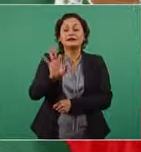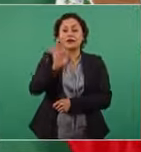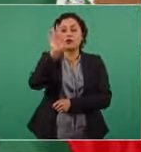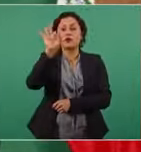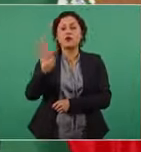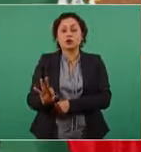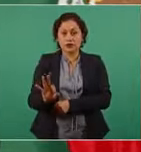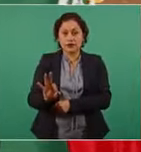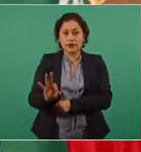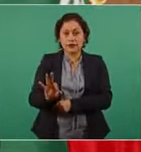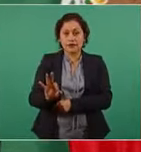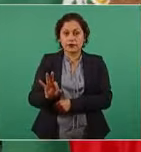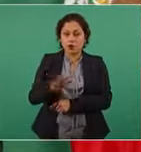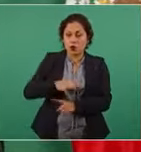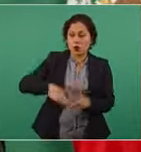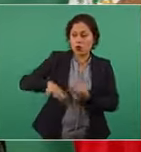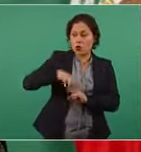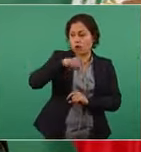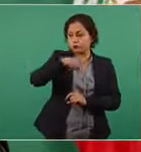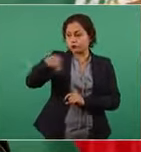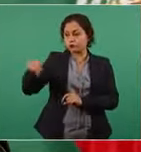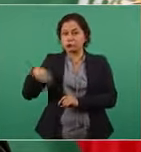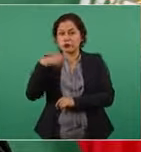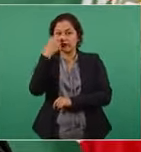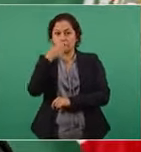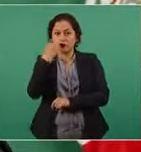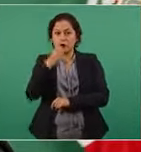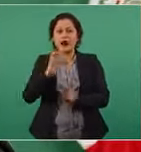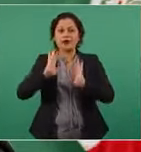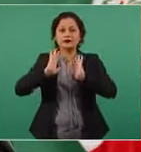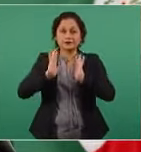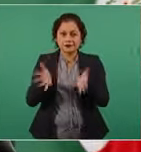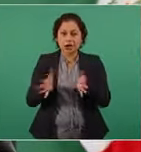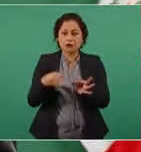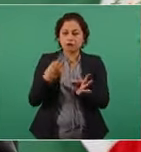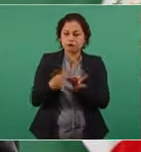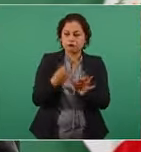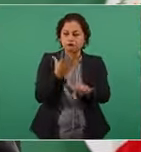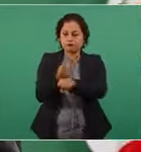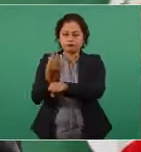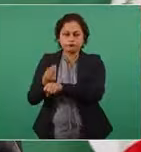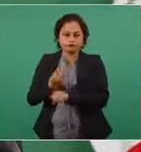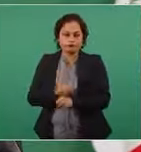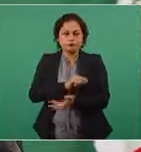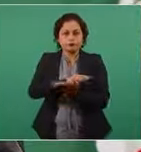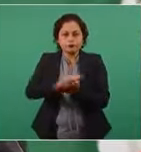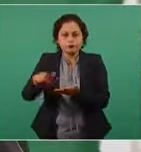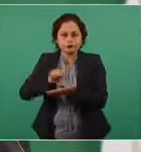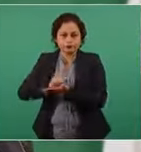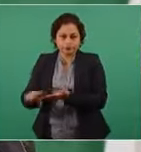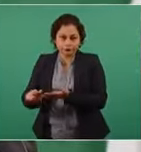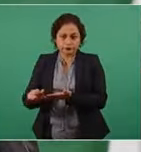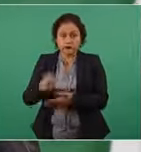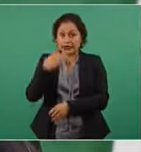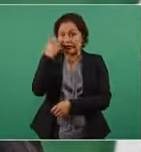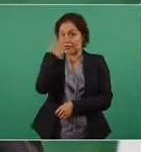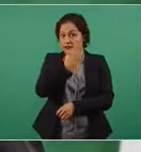los planteles educativos, en educación pública. O